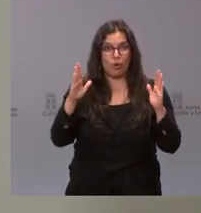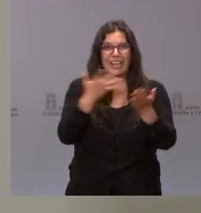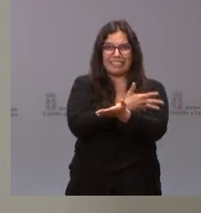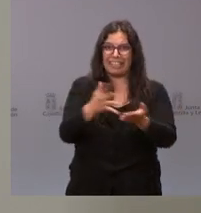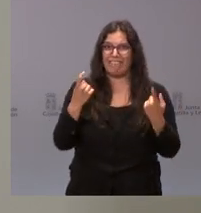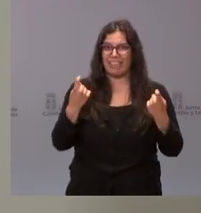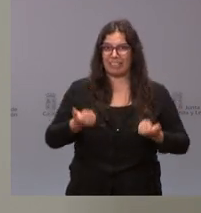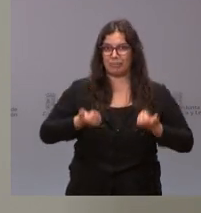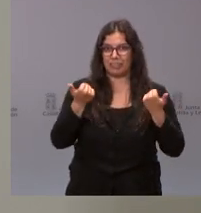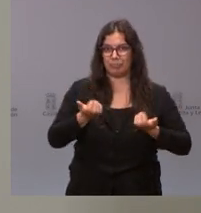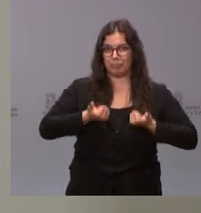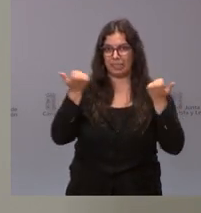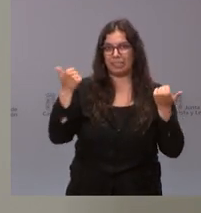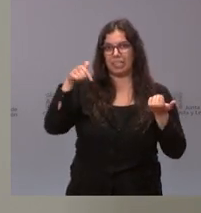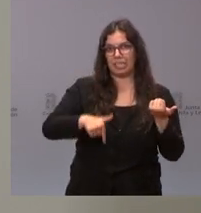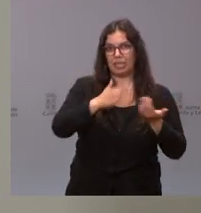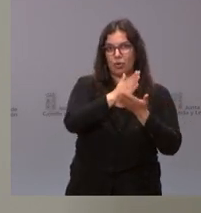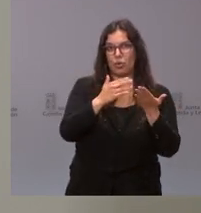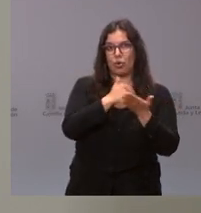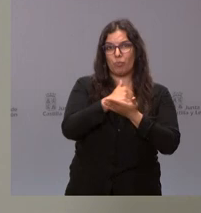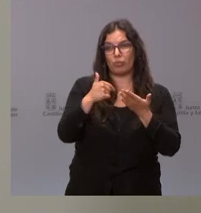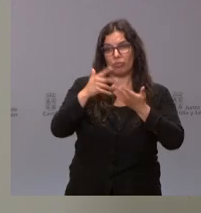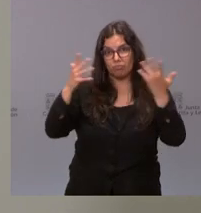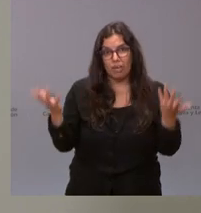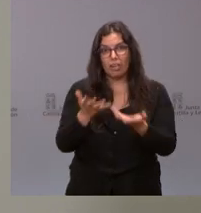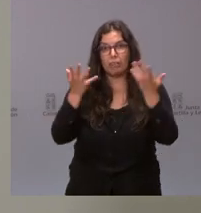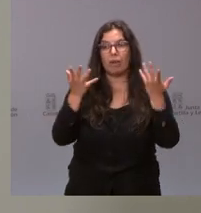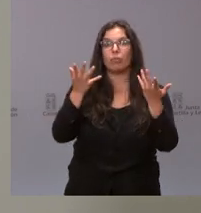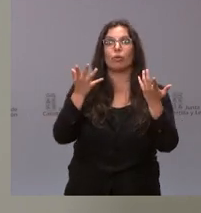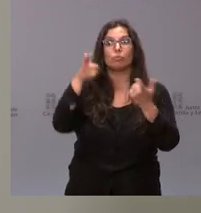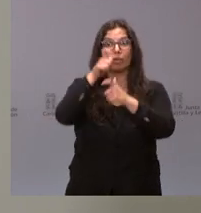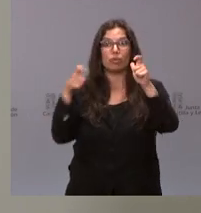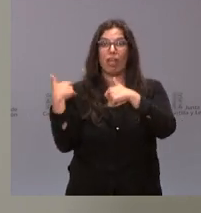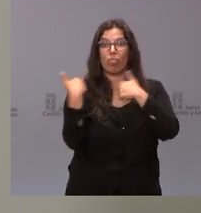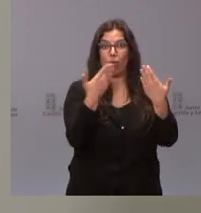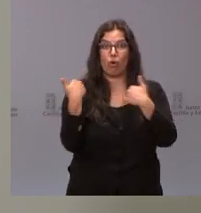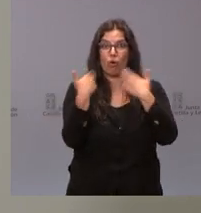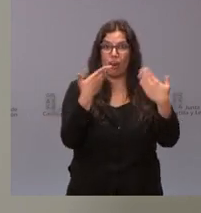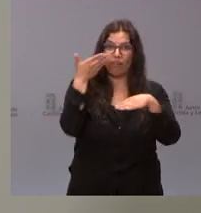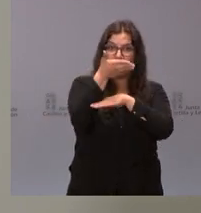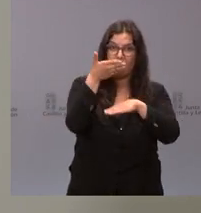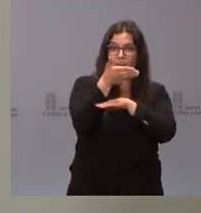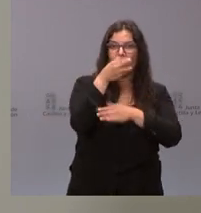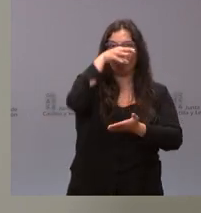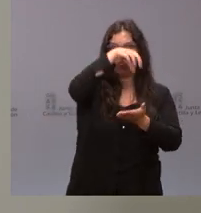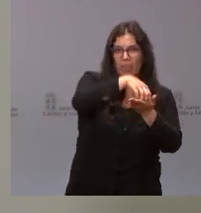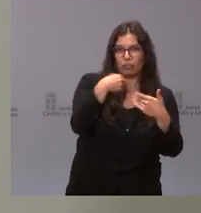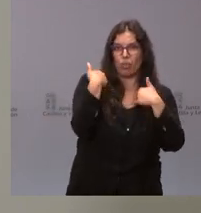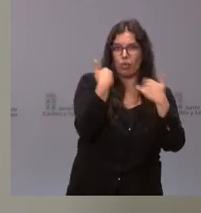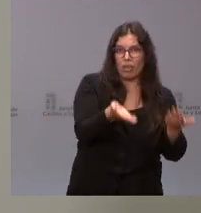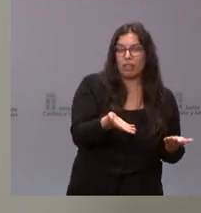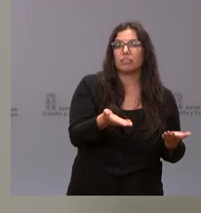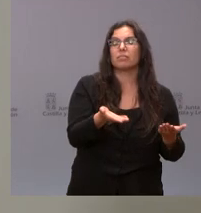sangre en nuestra comunidad autónoma y, por tanto, animamos a los donantes para que se acerquen a los centros de donación.